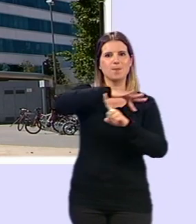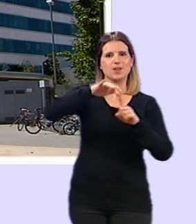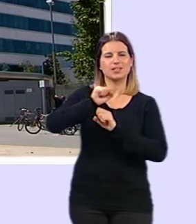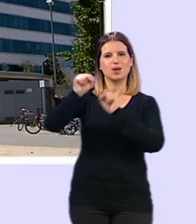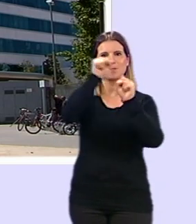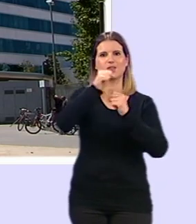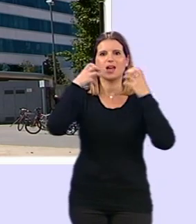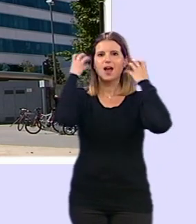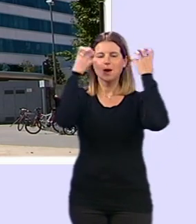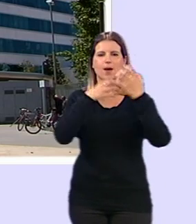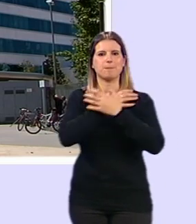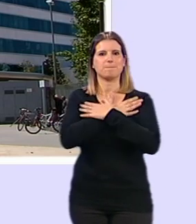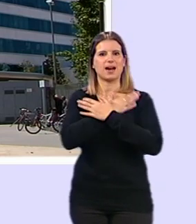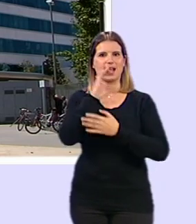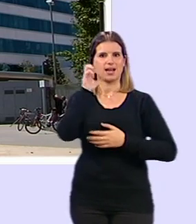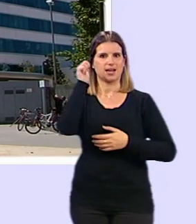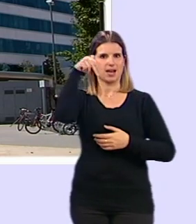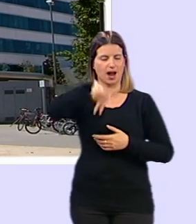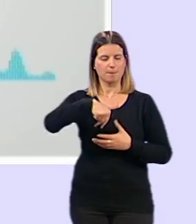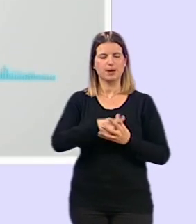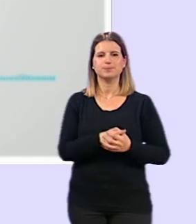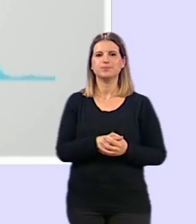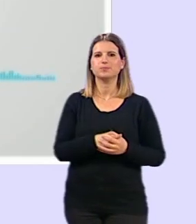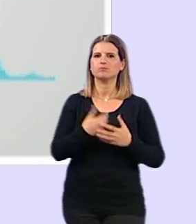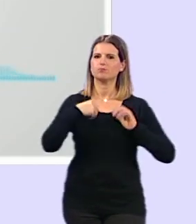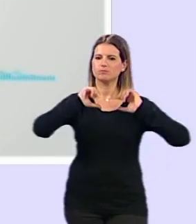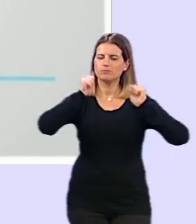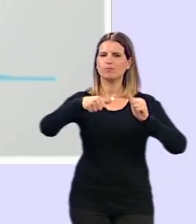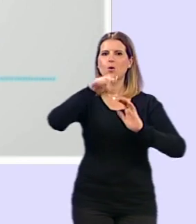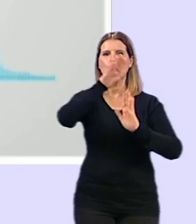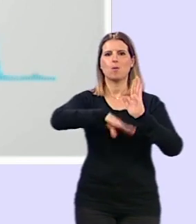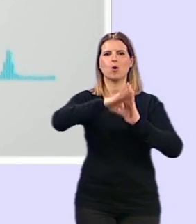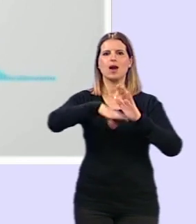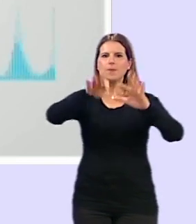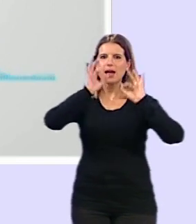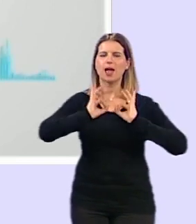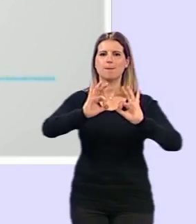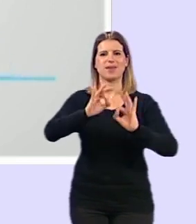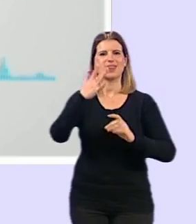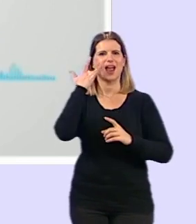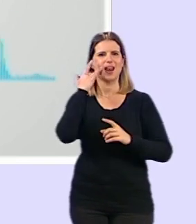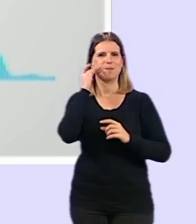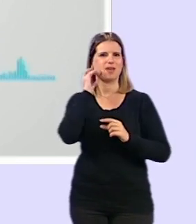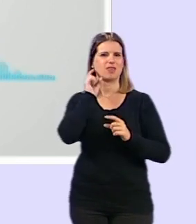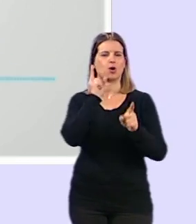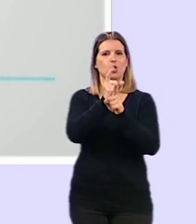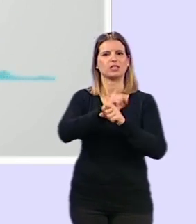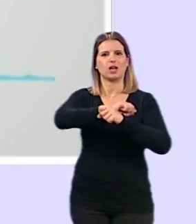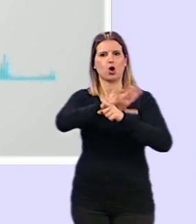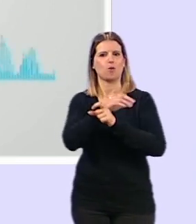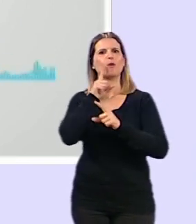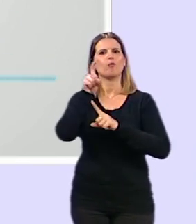María del Carmen Fernández. Hemos puesto en marcha un programa especial de desinfección específica contra el COVID-19.